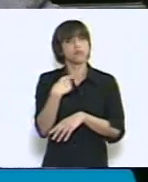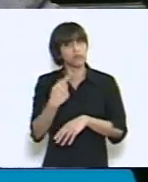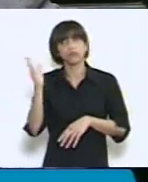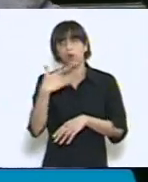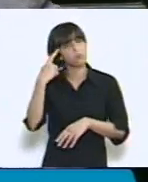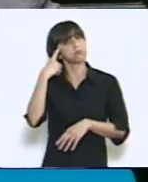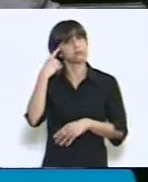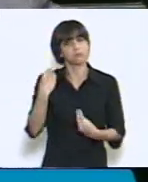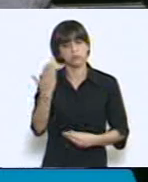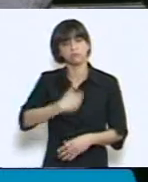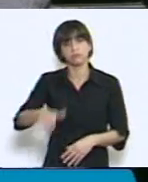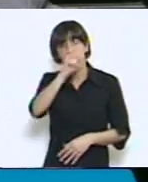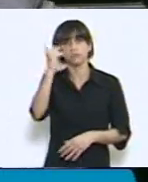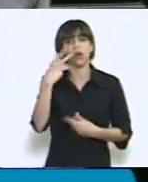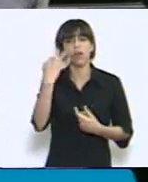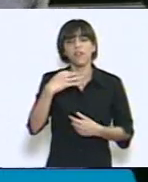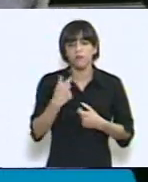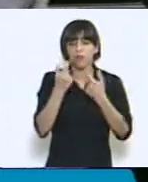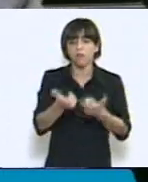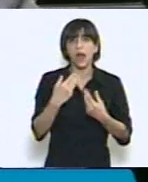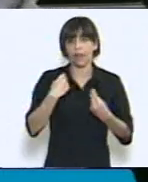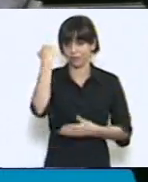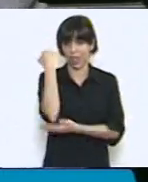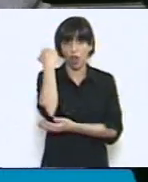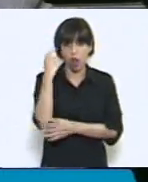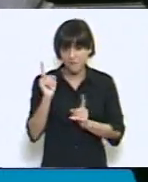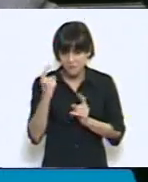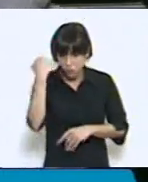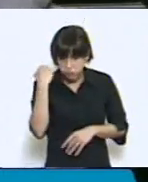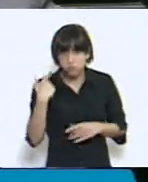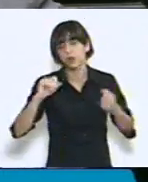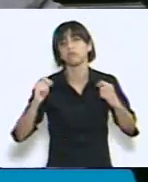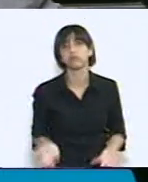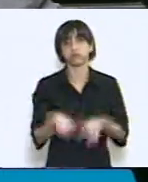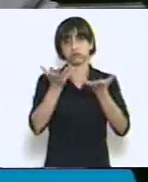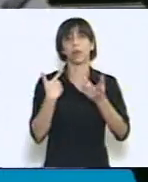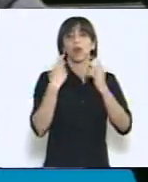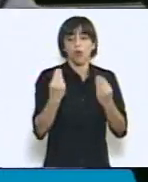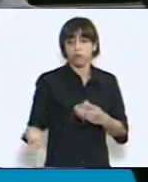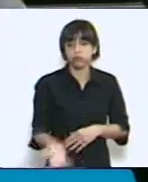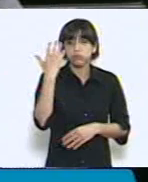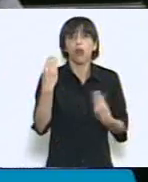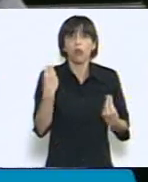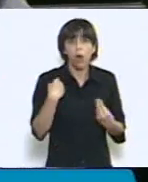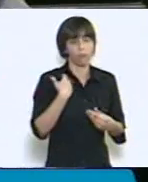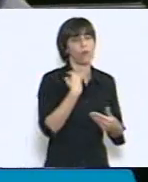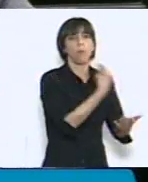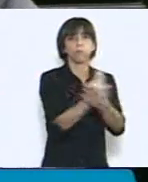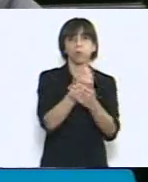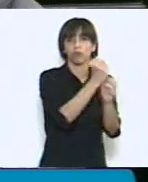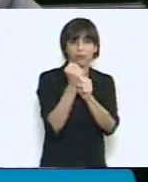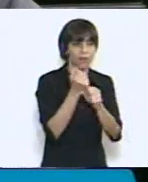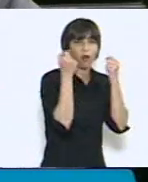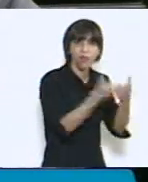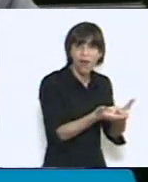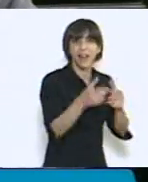tiene que ser impulsor y desarrollador de la economía como lo hicimos, generamos 6 millones de puestos de trabajo para generar más riqueza y poder a través de un